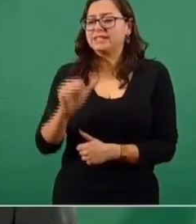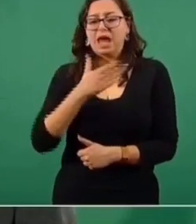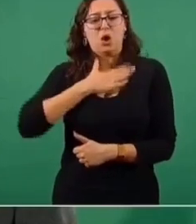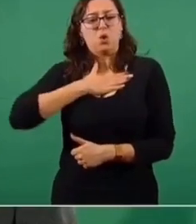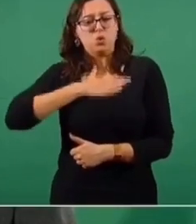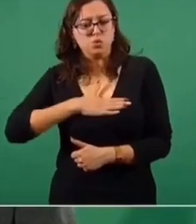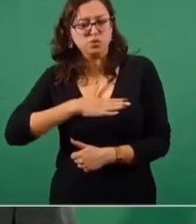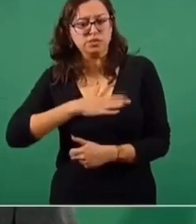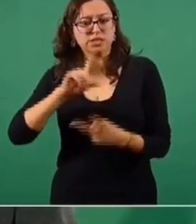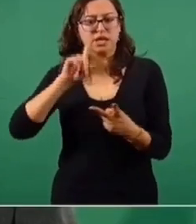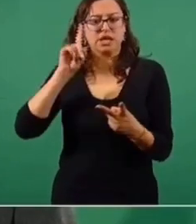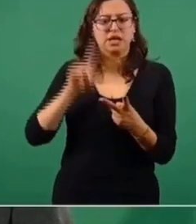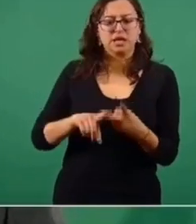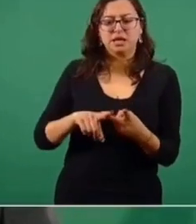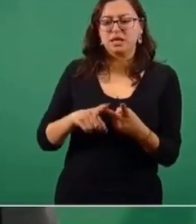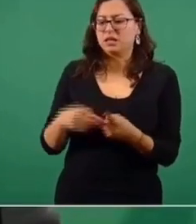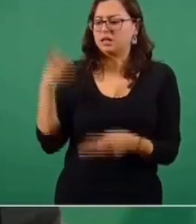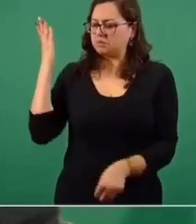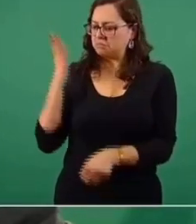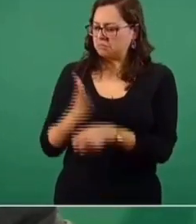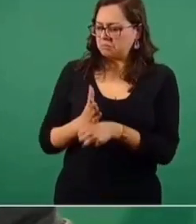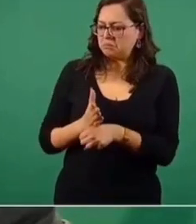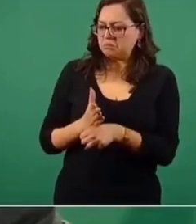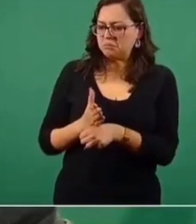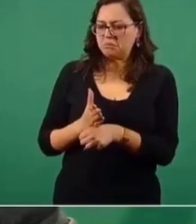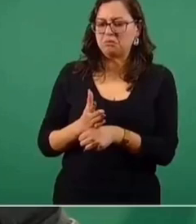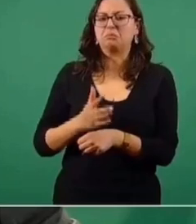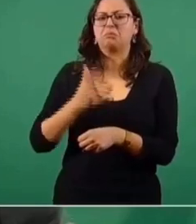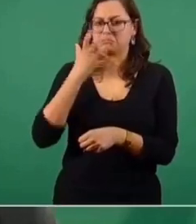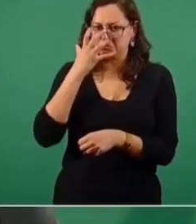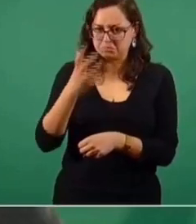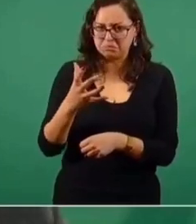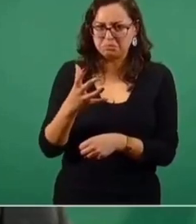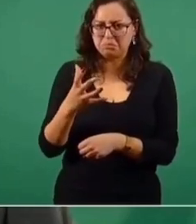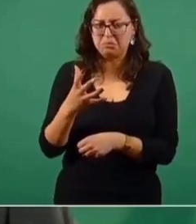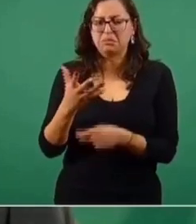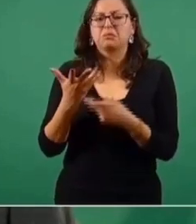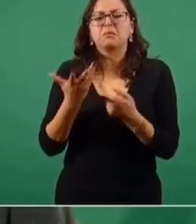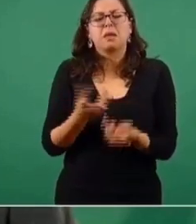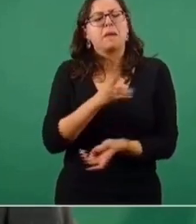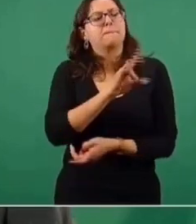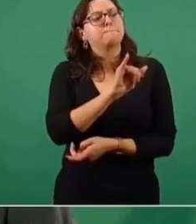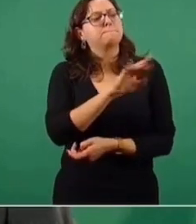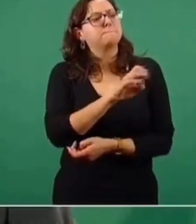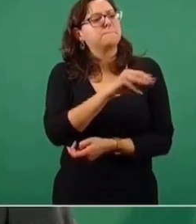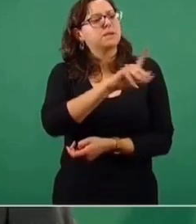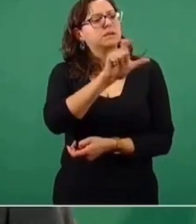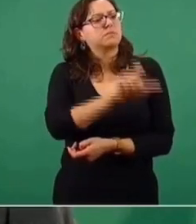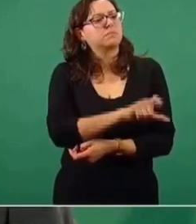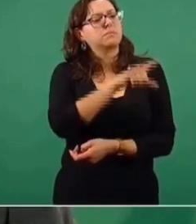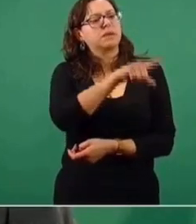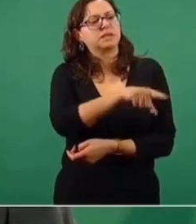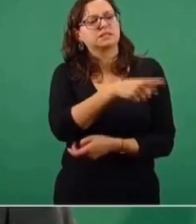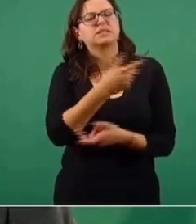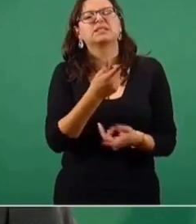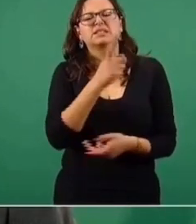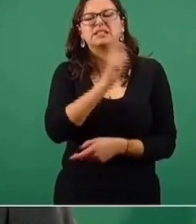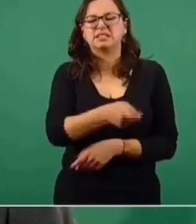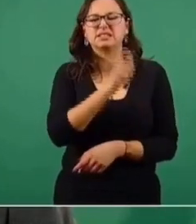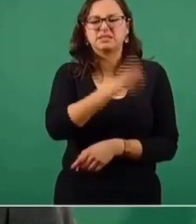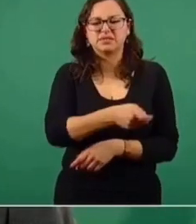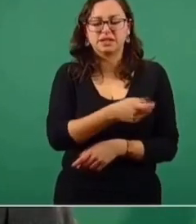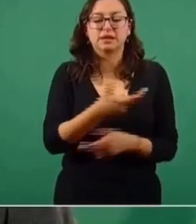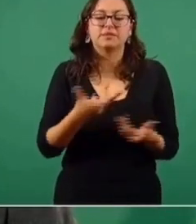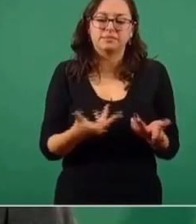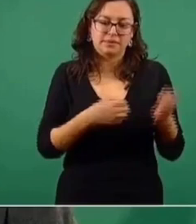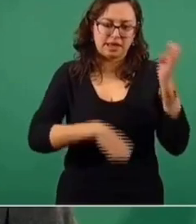qué pasa con Virmex y qué capacidades tiene para distribuir medicamentos. Virmex es Biológicos y Reactivos de México,